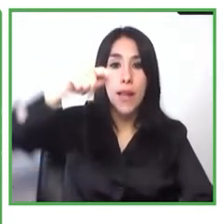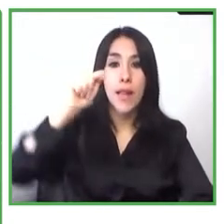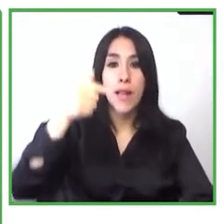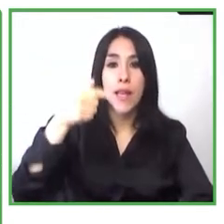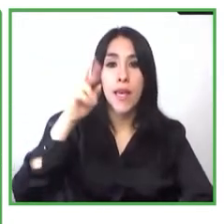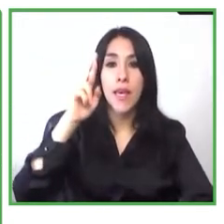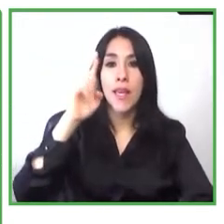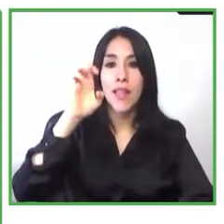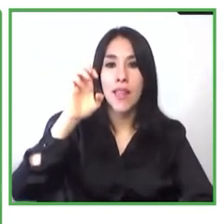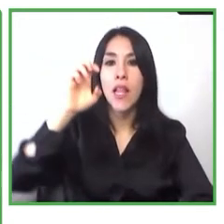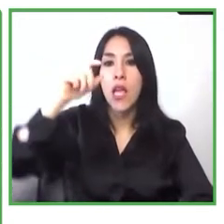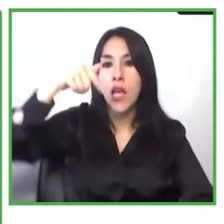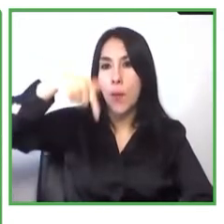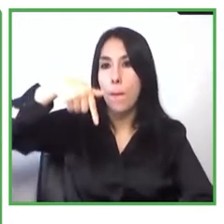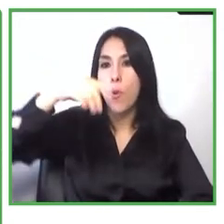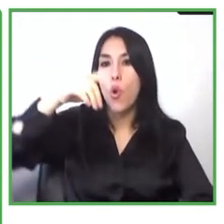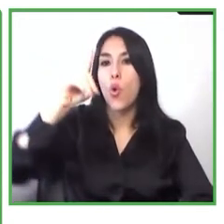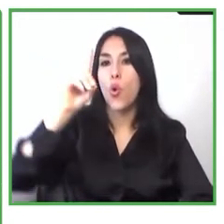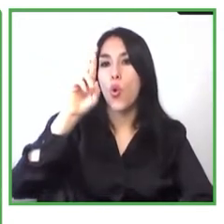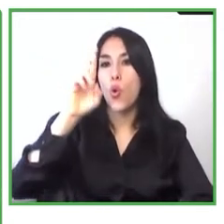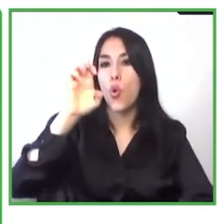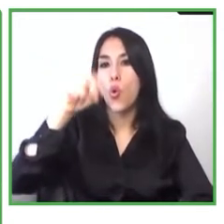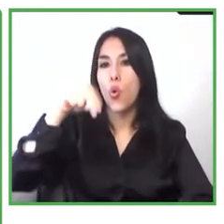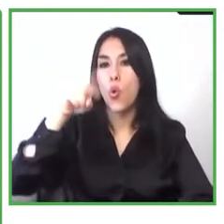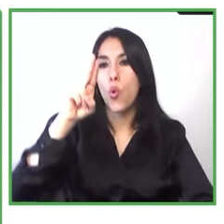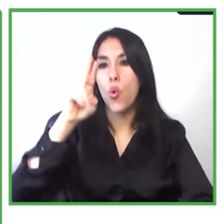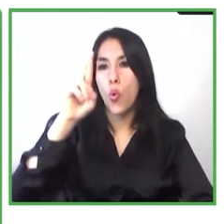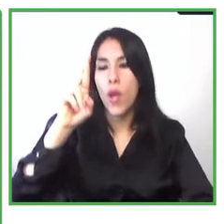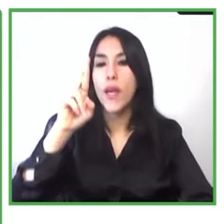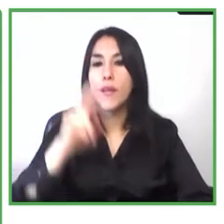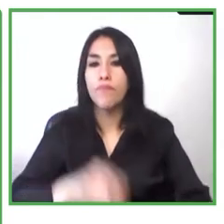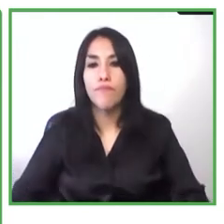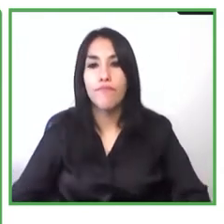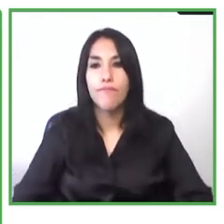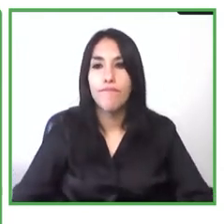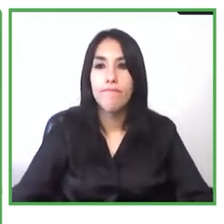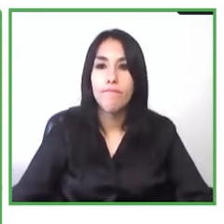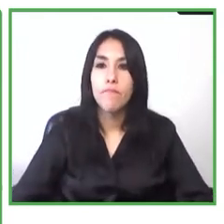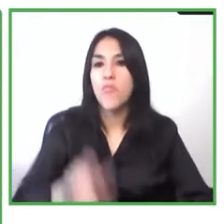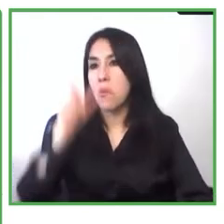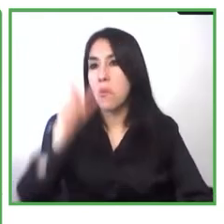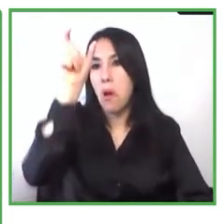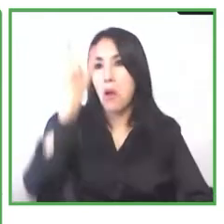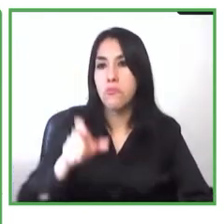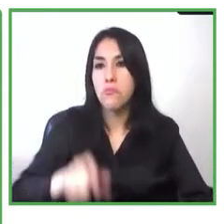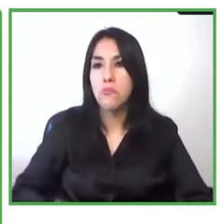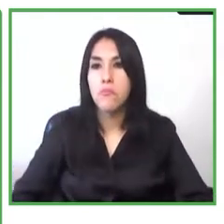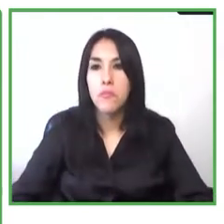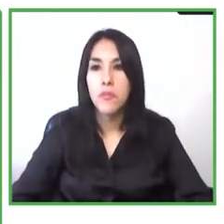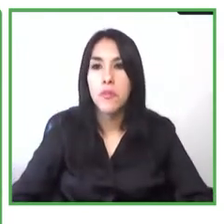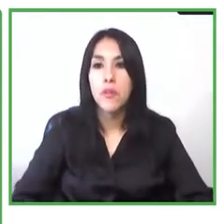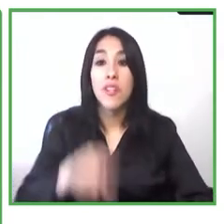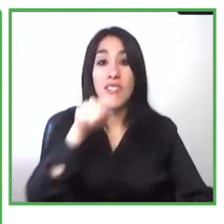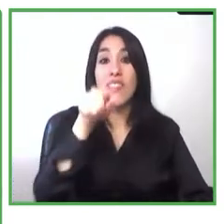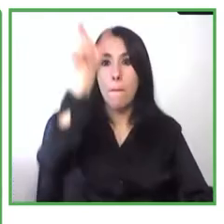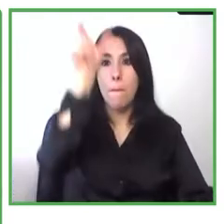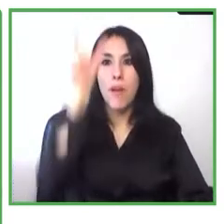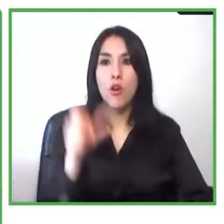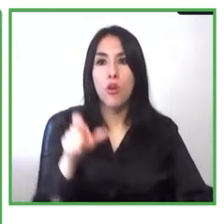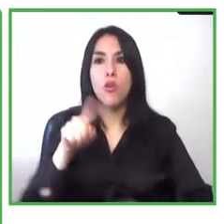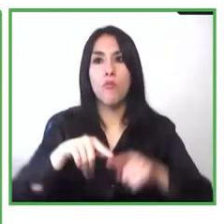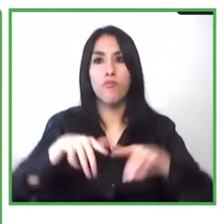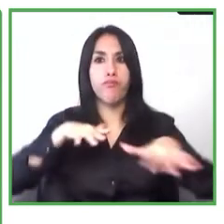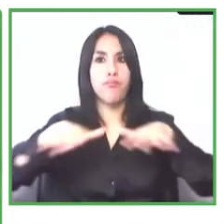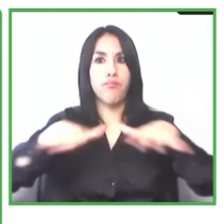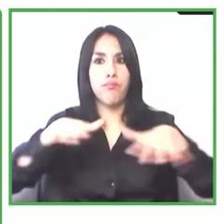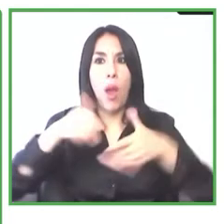es una plataforma que ayuda para los ex alumnos a los ya graduados a conseguir